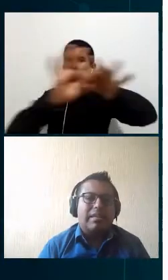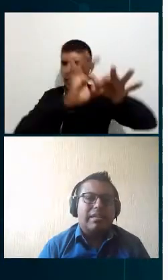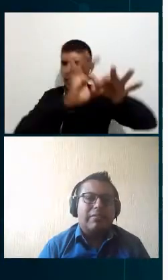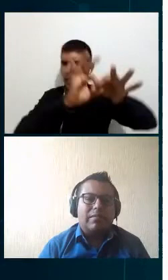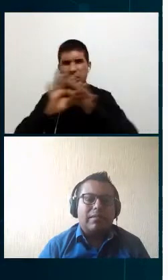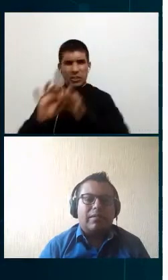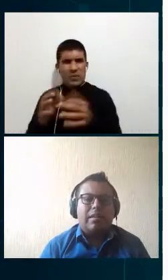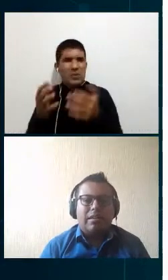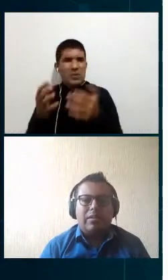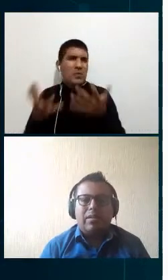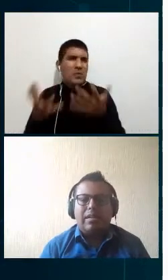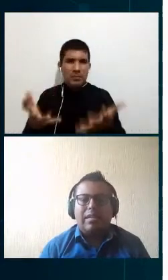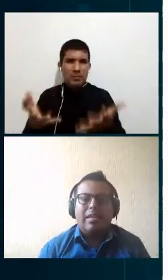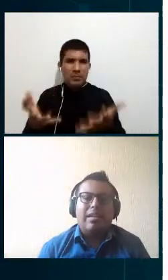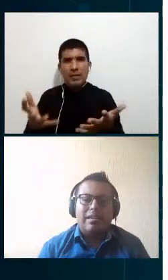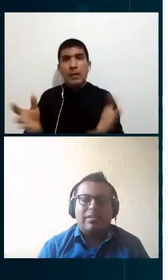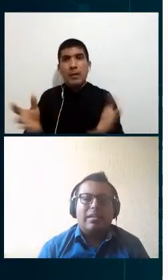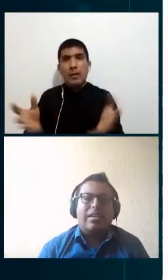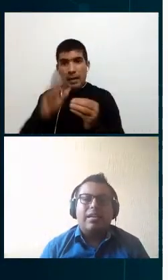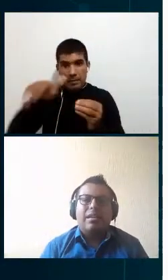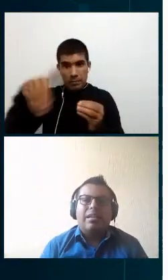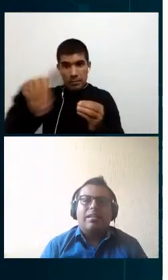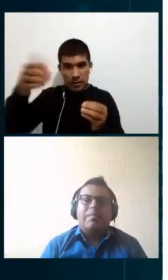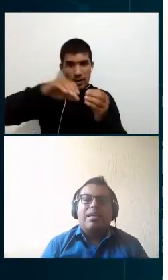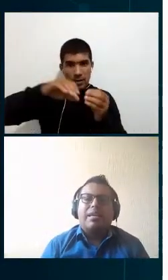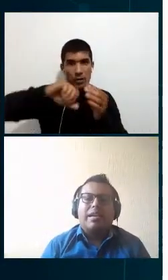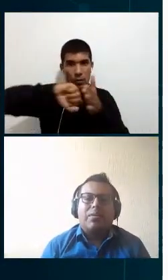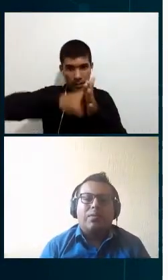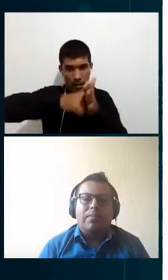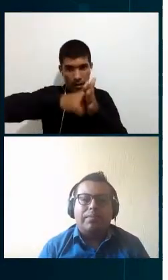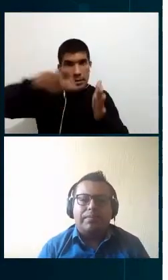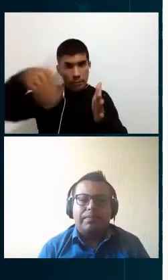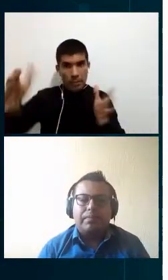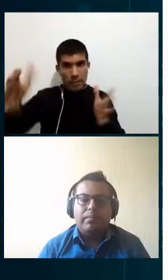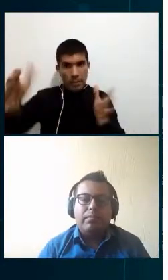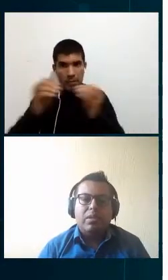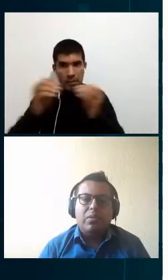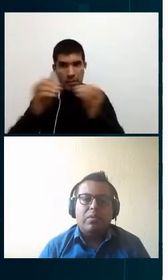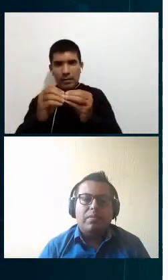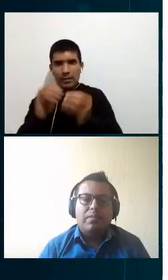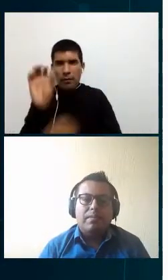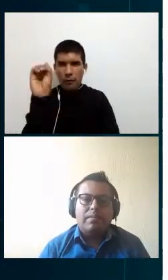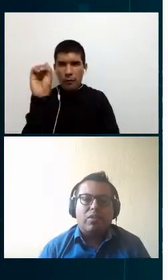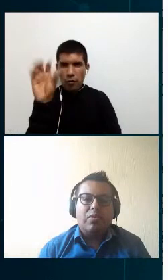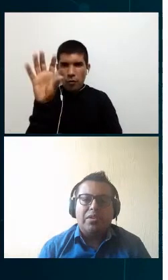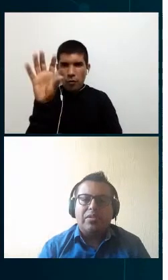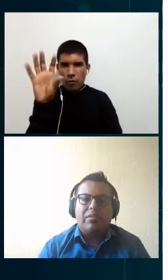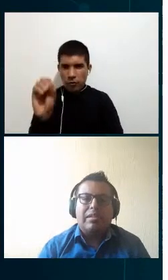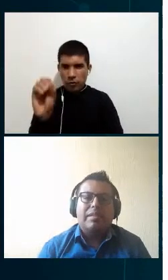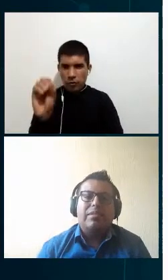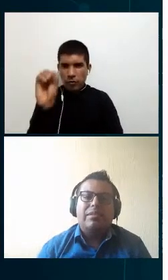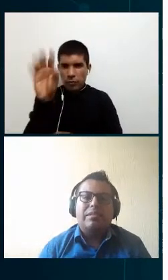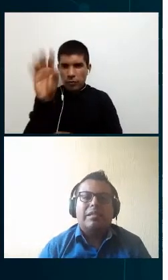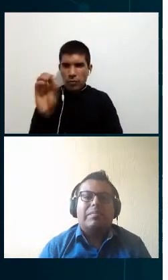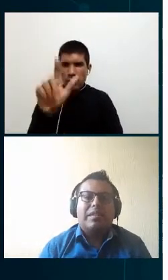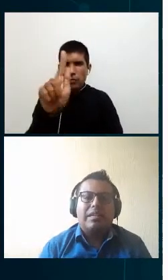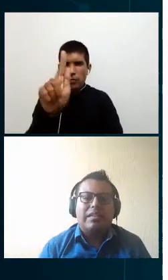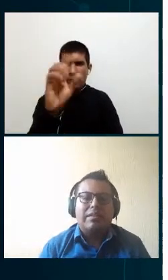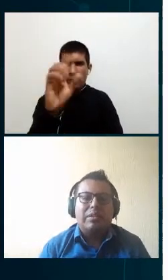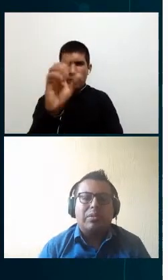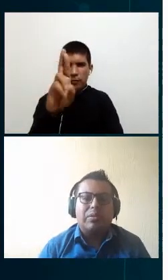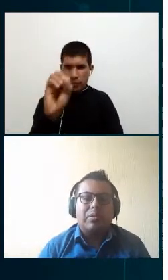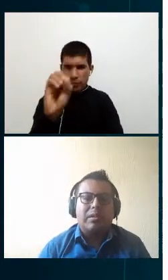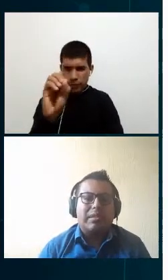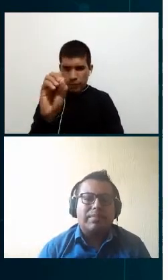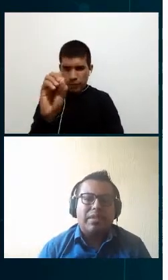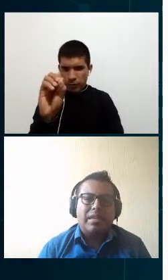poder platicar cualquier duda que tengan adicional también hay un un icono de whatsapp donde ustedes pueden